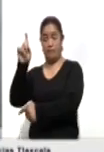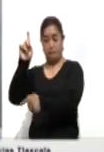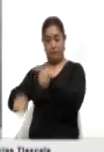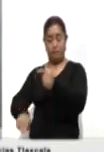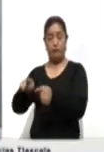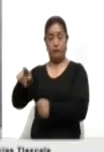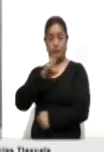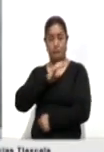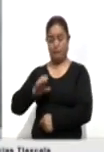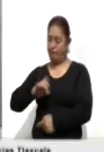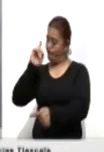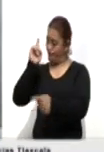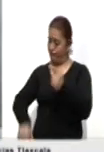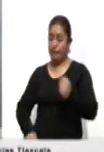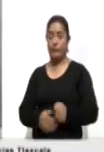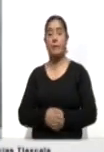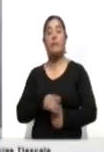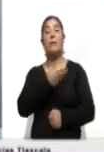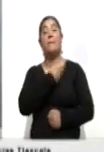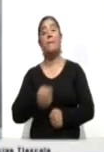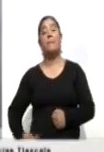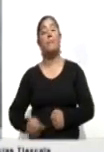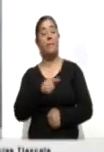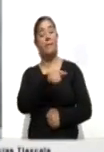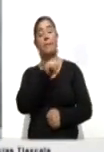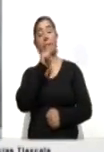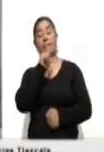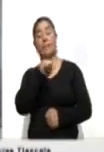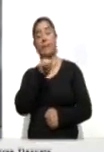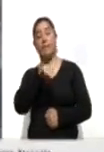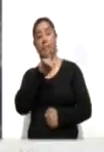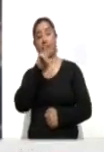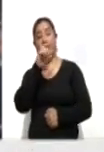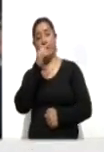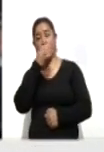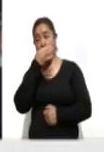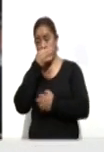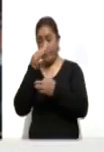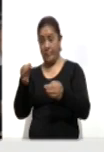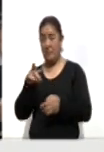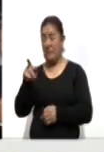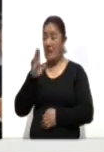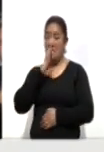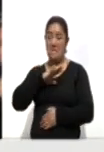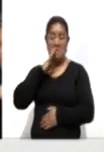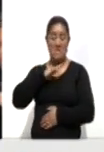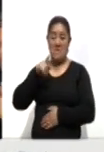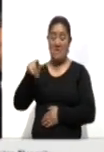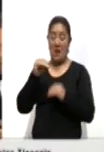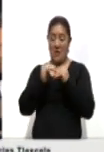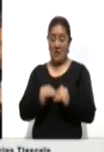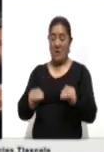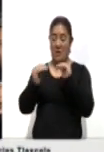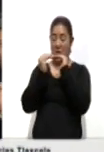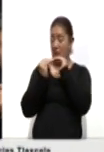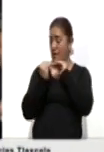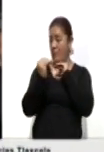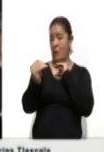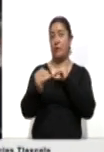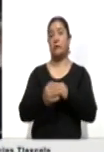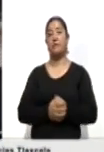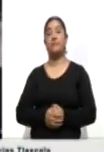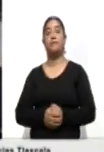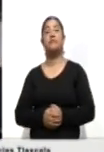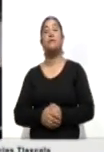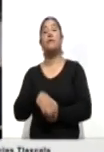Obrador señala que es un atentado a la democracia. Luego de que el Instituto Nacional Electoral negó el registro a